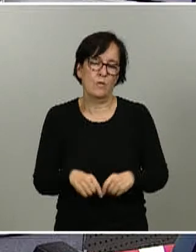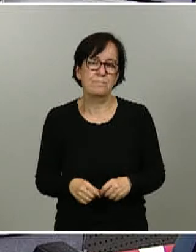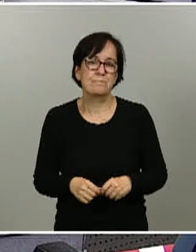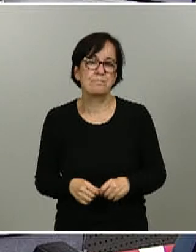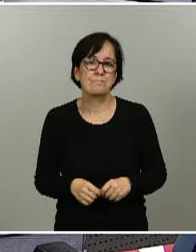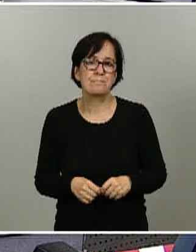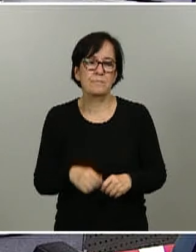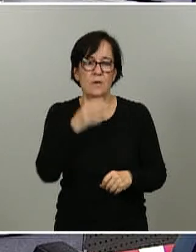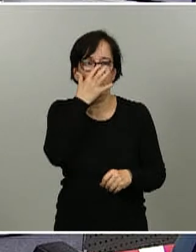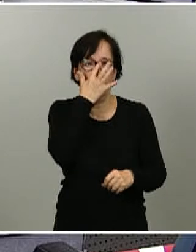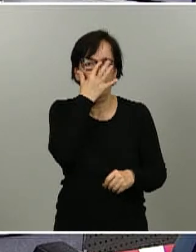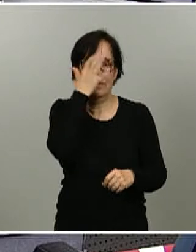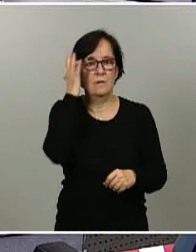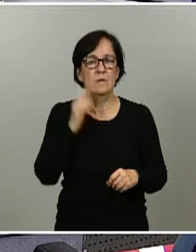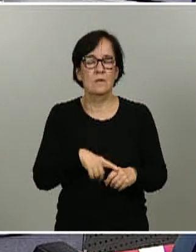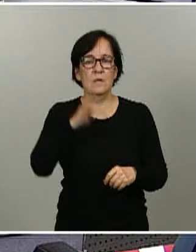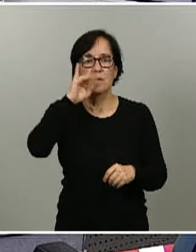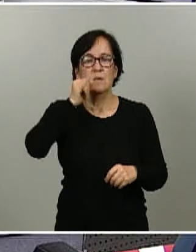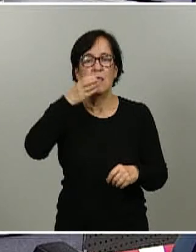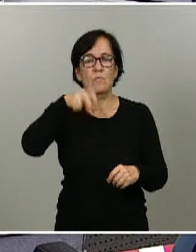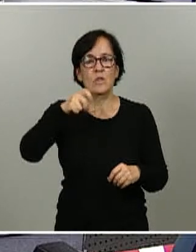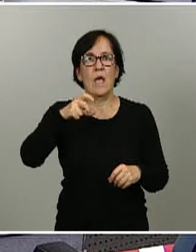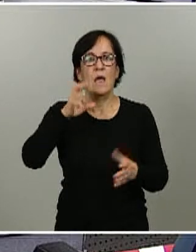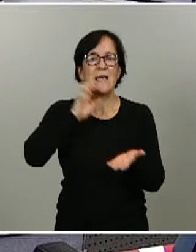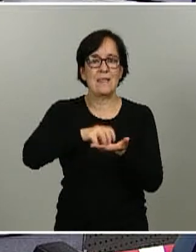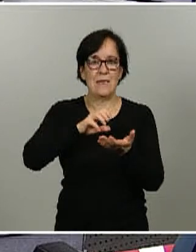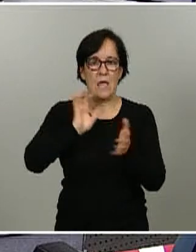pregunta ahora tribuna de Castilla y León adelante